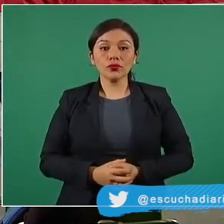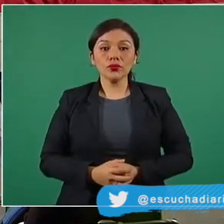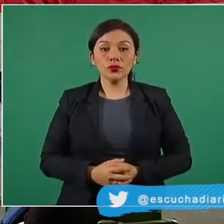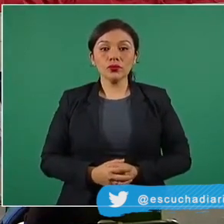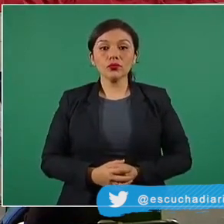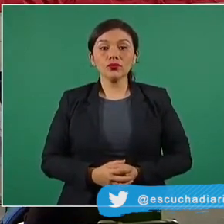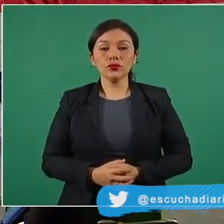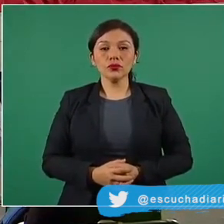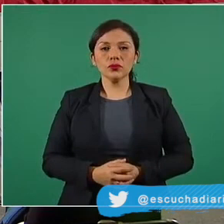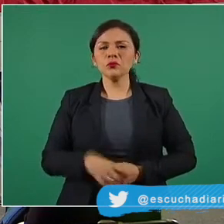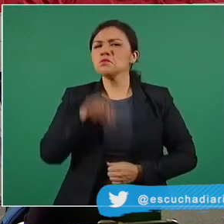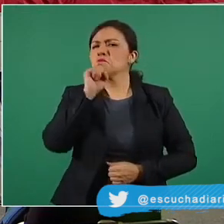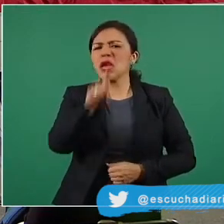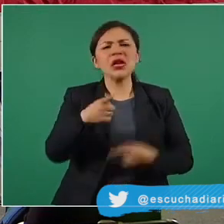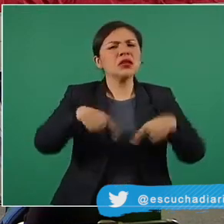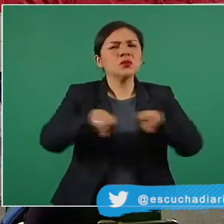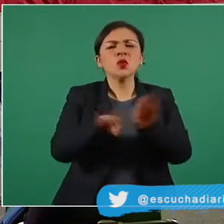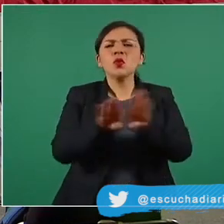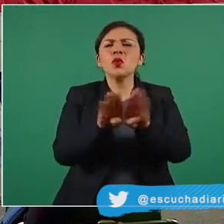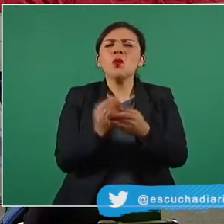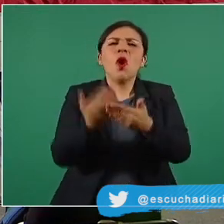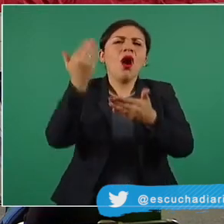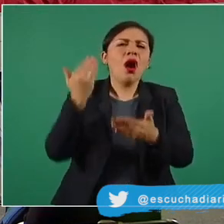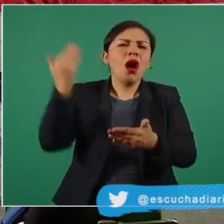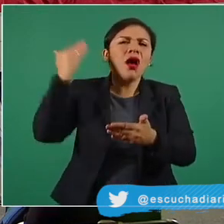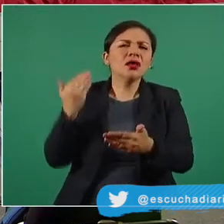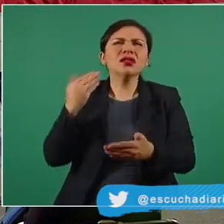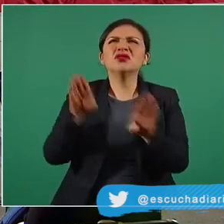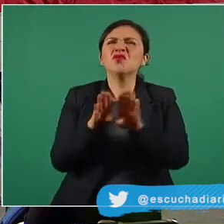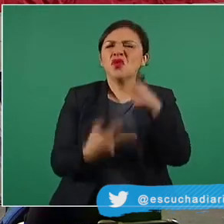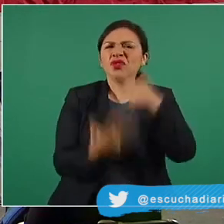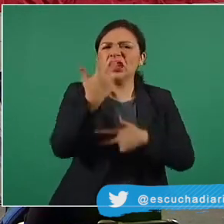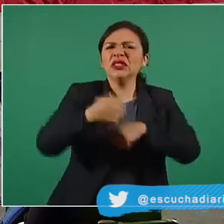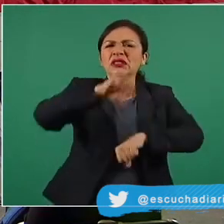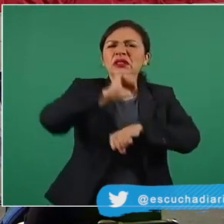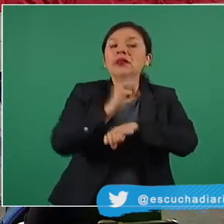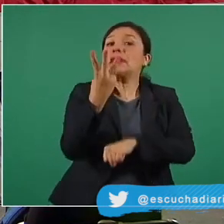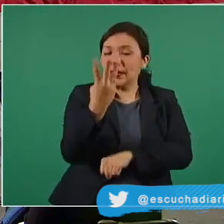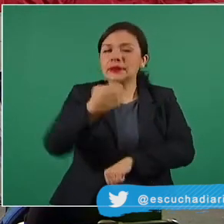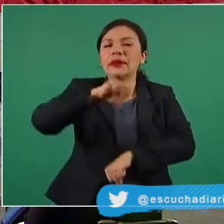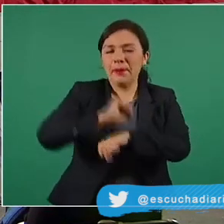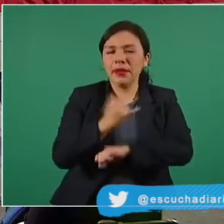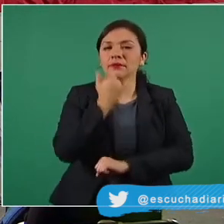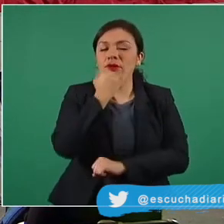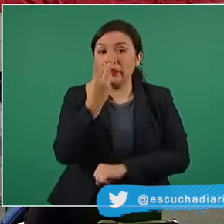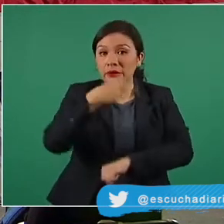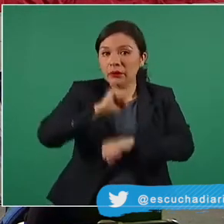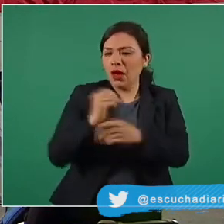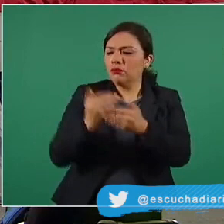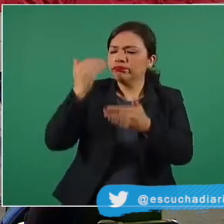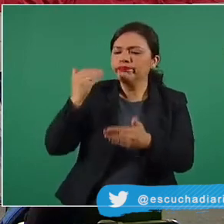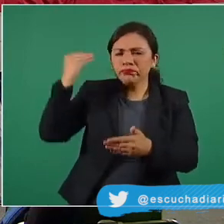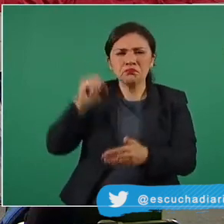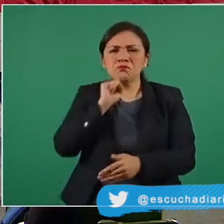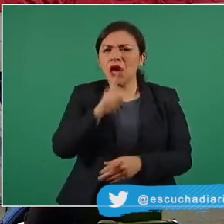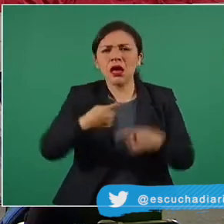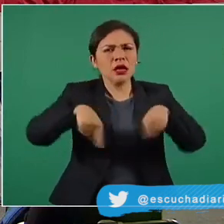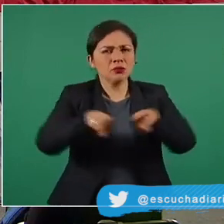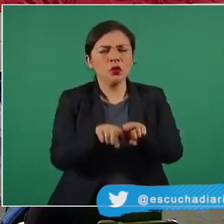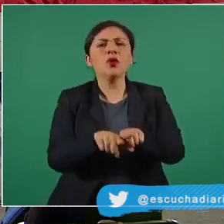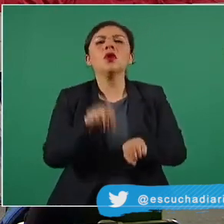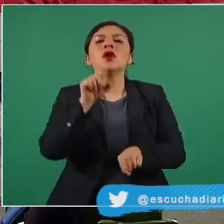La idea es la misma que hemos estado comentando en las últimas tres semanas y que ya